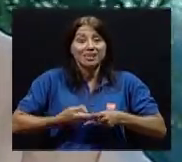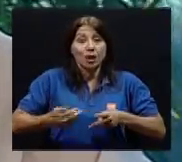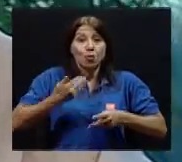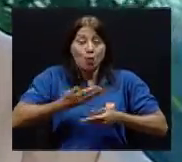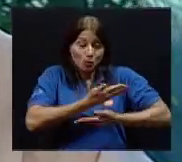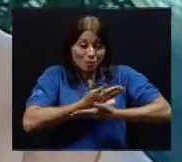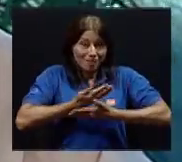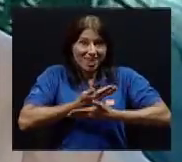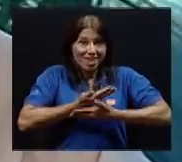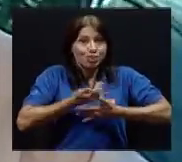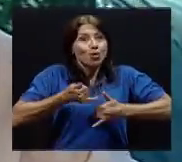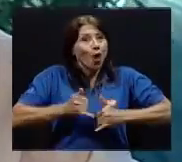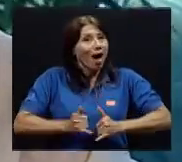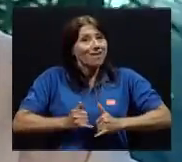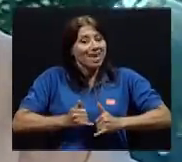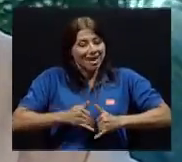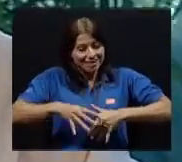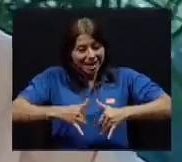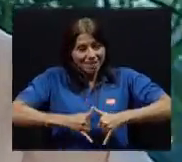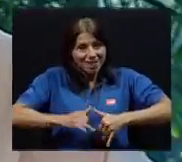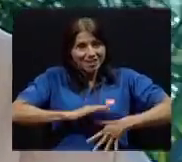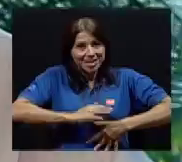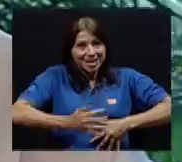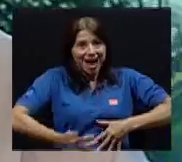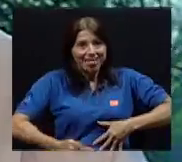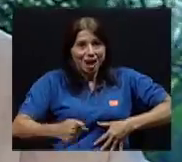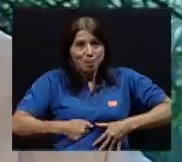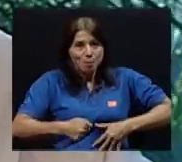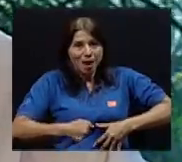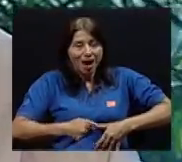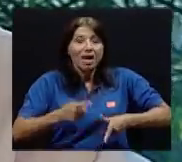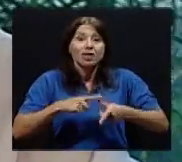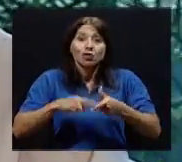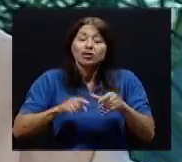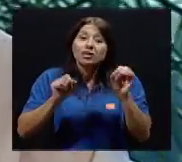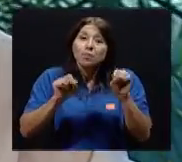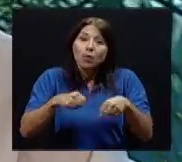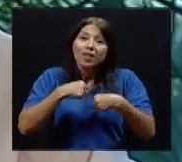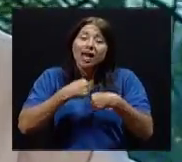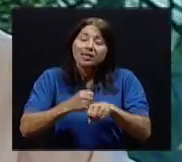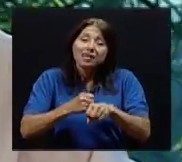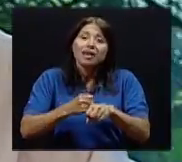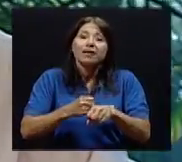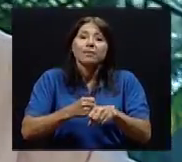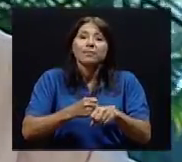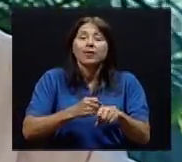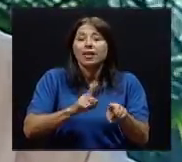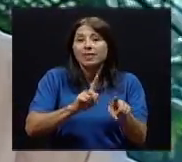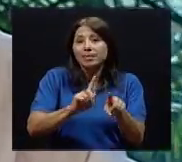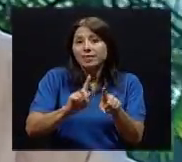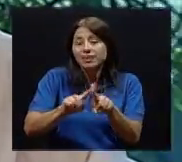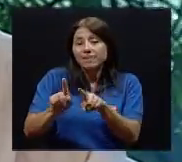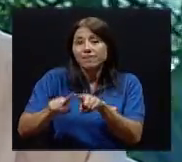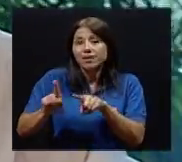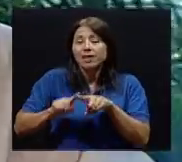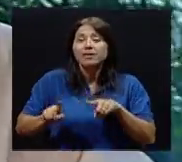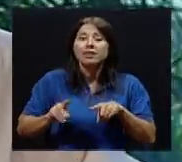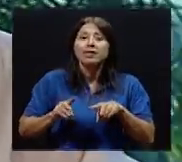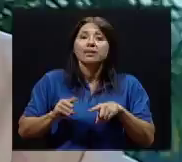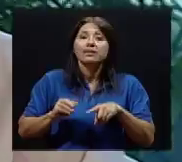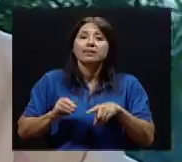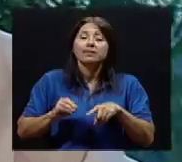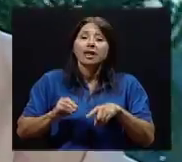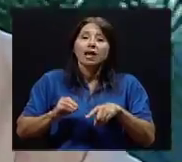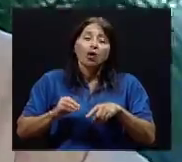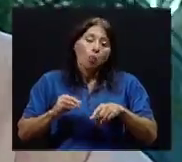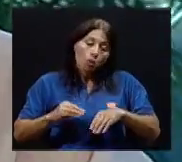madre. Cuando se pueden hacer estimulaciones tácticas y estimulaciones con